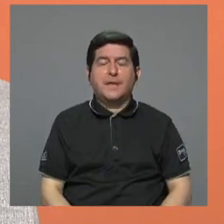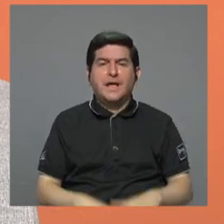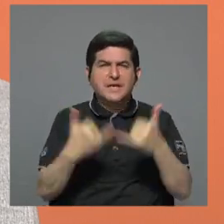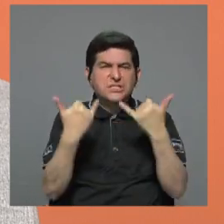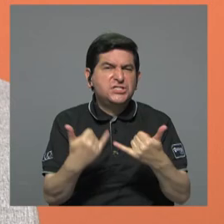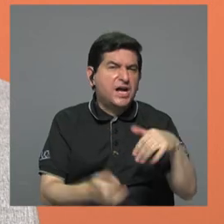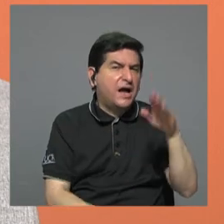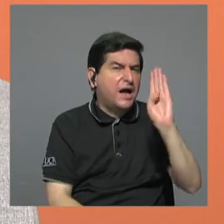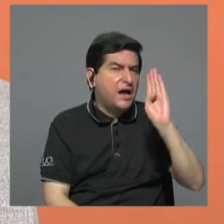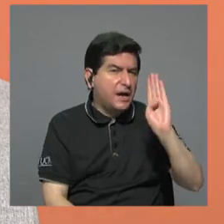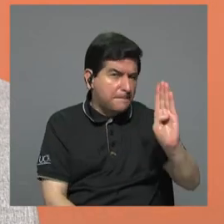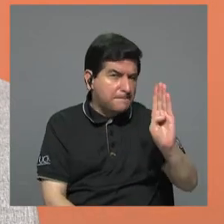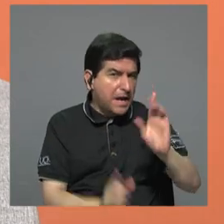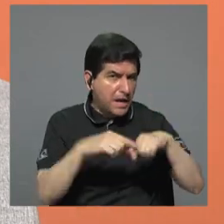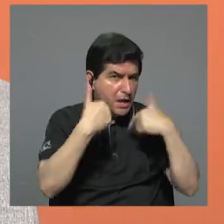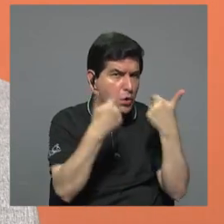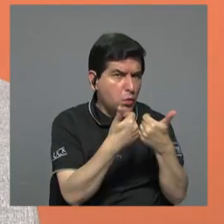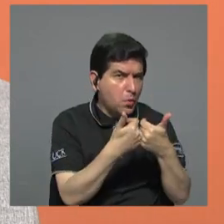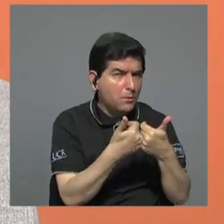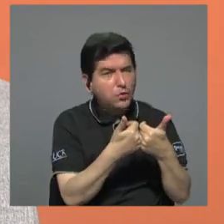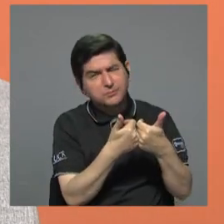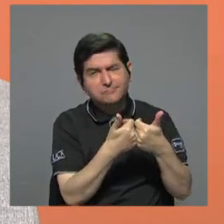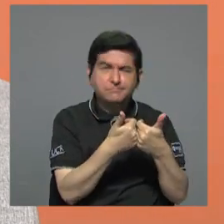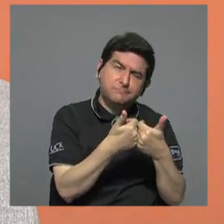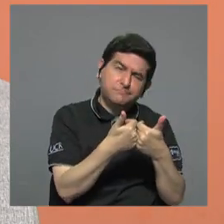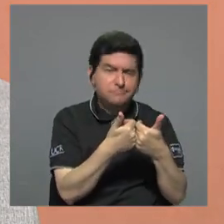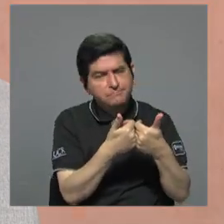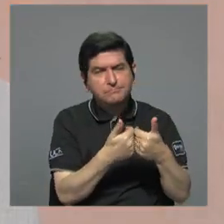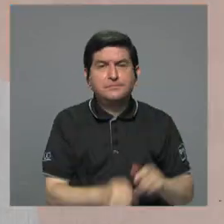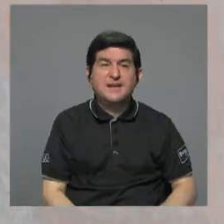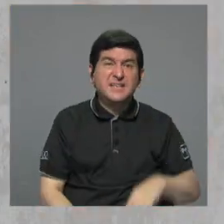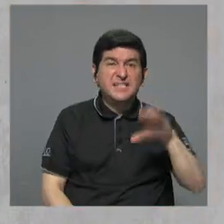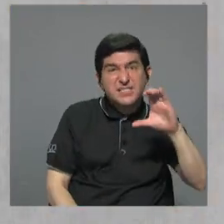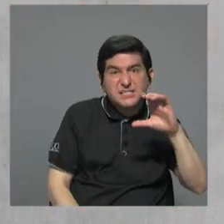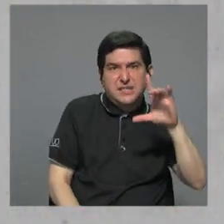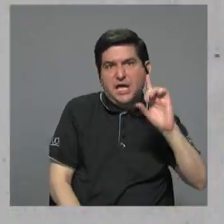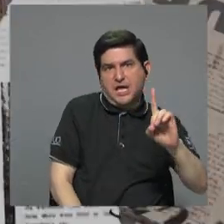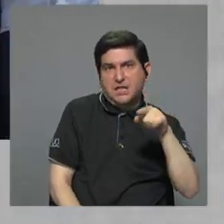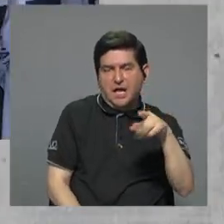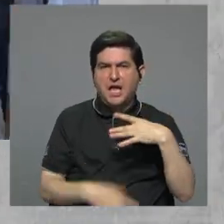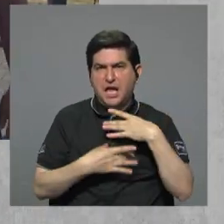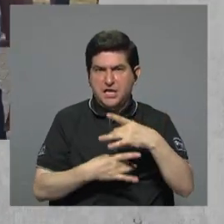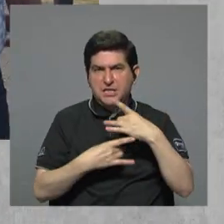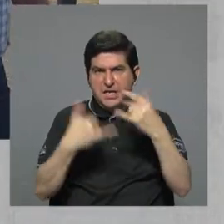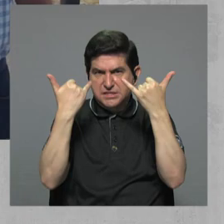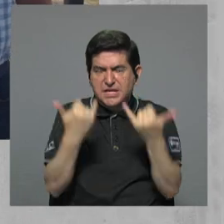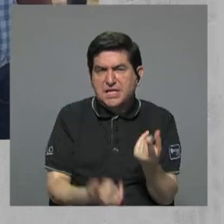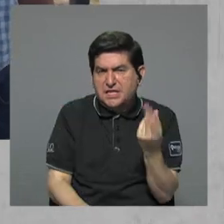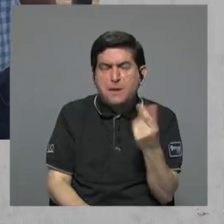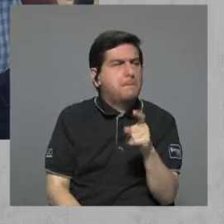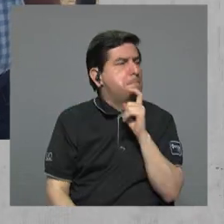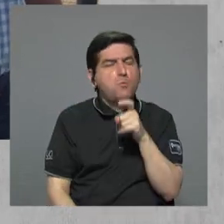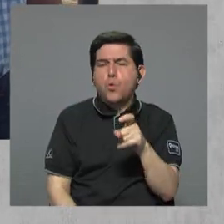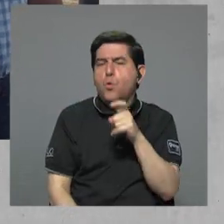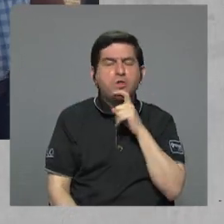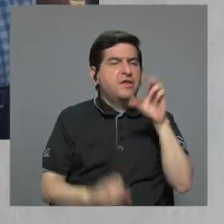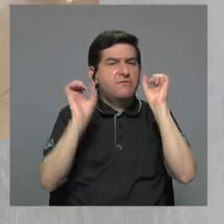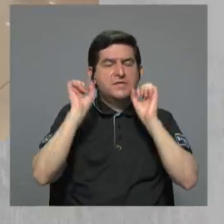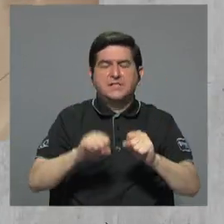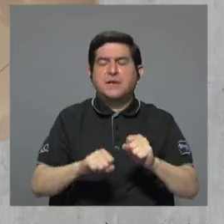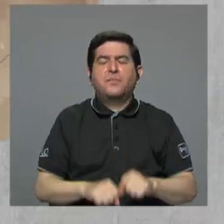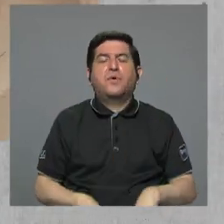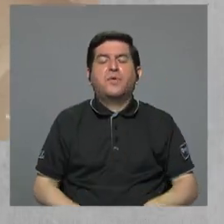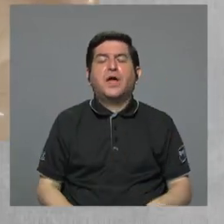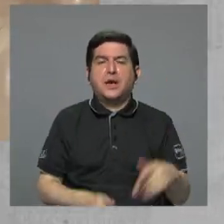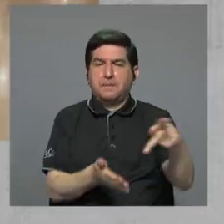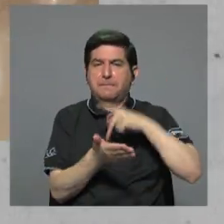los B, ya empezamos a dudar y ya aquellos que son CD, ahí lo interesante es que ya esos dineros difícilmente se van a recuperar,